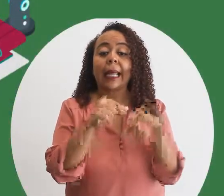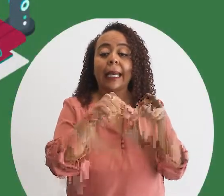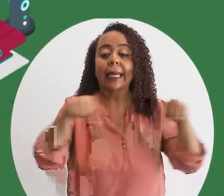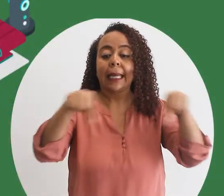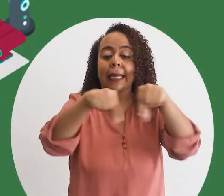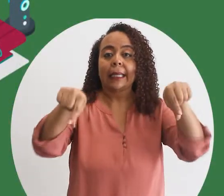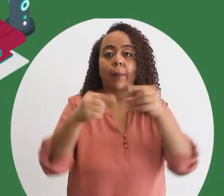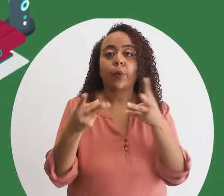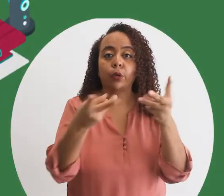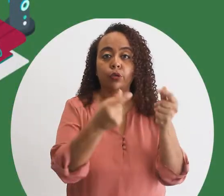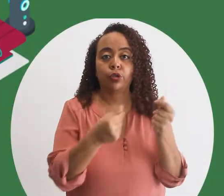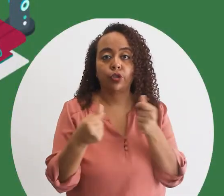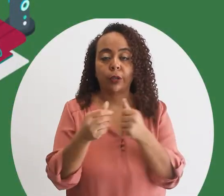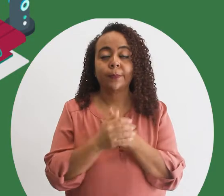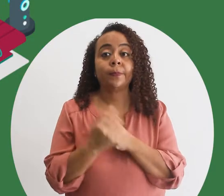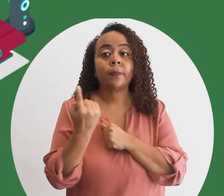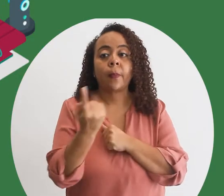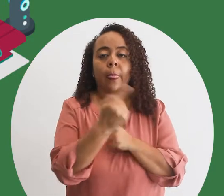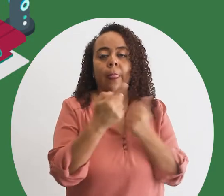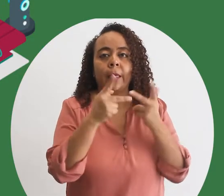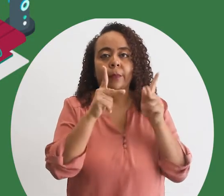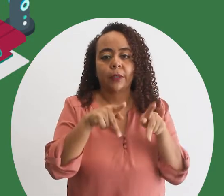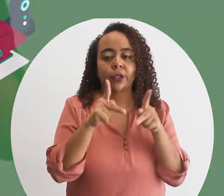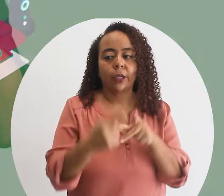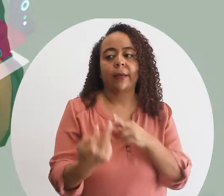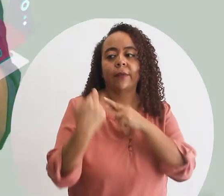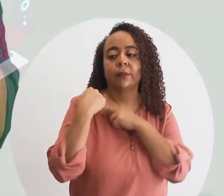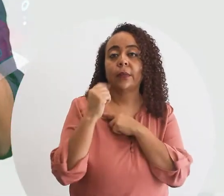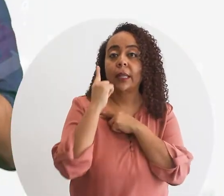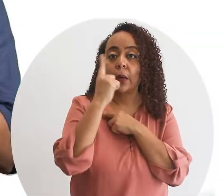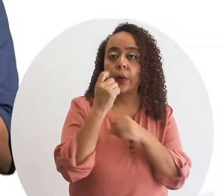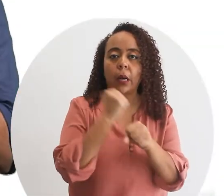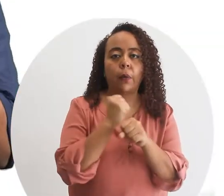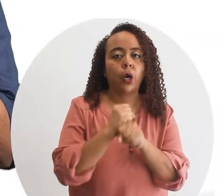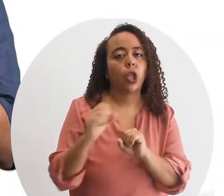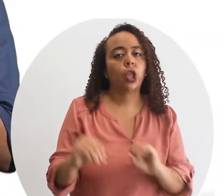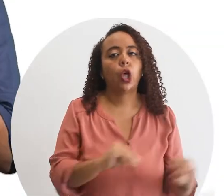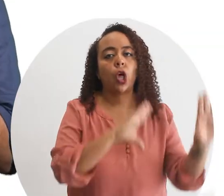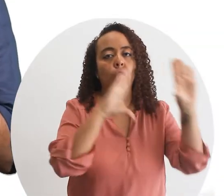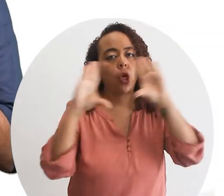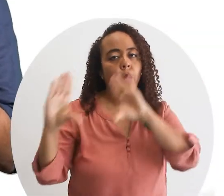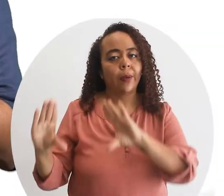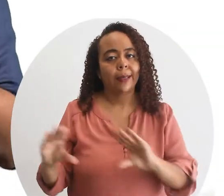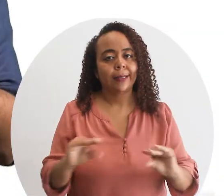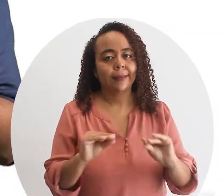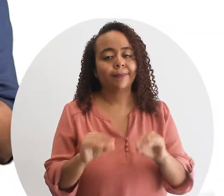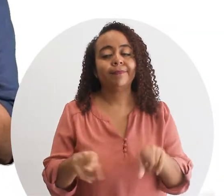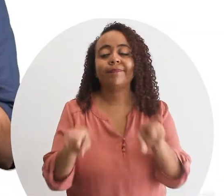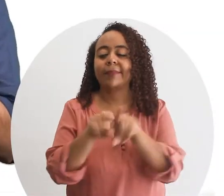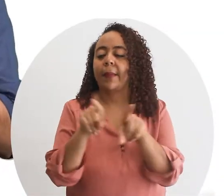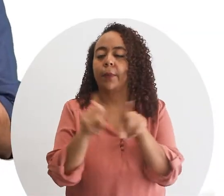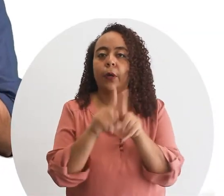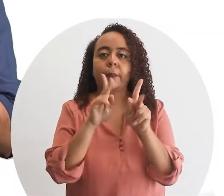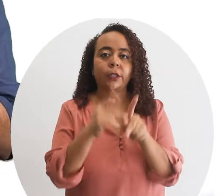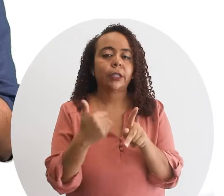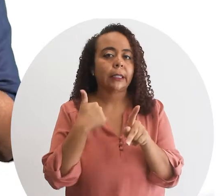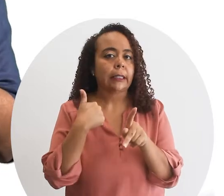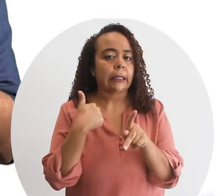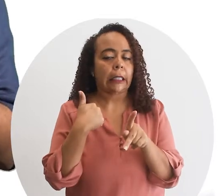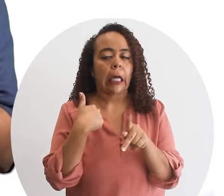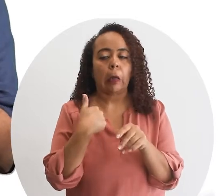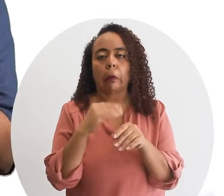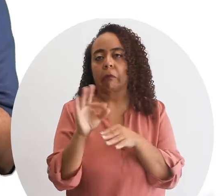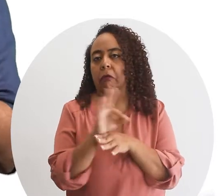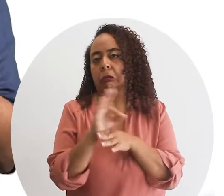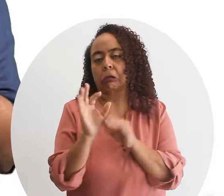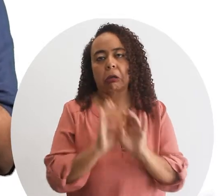producción en cadena como en las fábricas donde cada persona se encargaba de una sola labor todo el día aquí tampoco la persona trabajadora tenía un